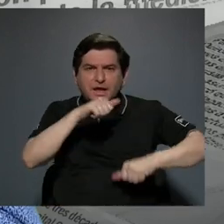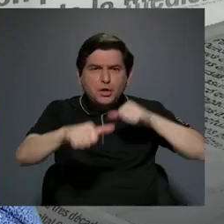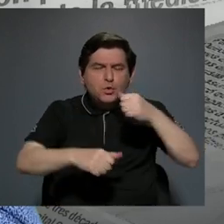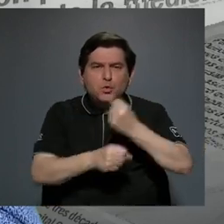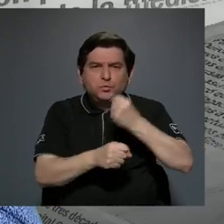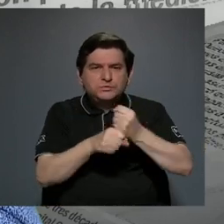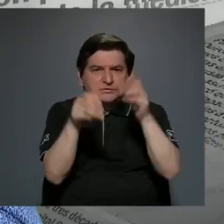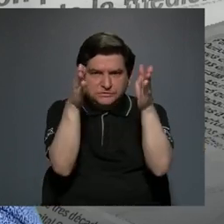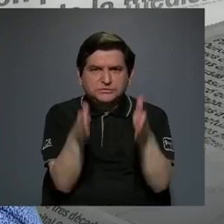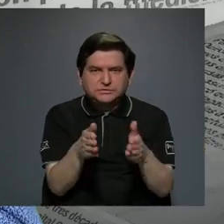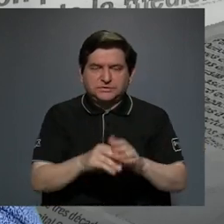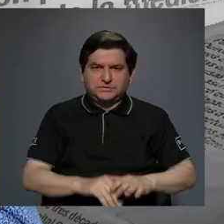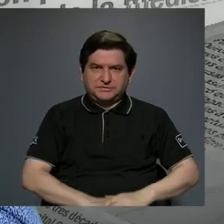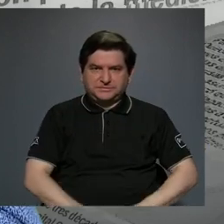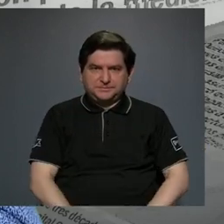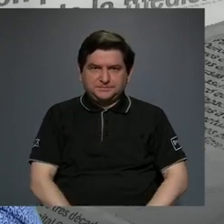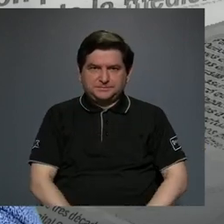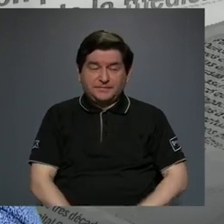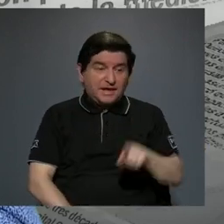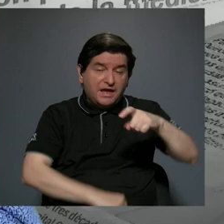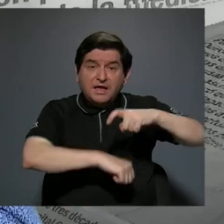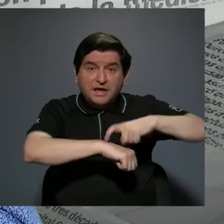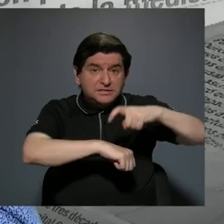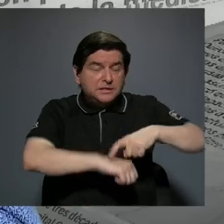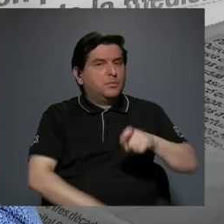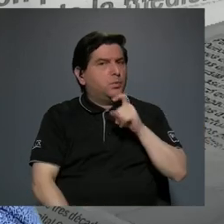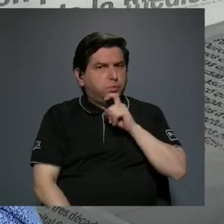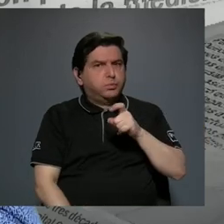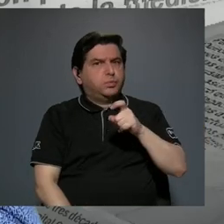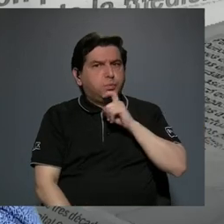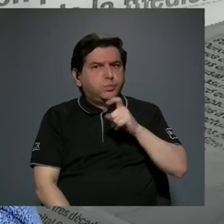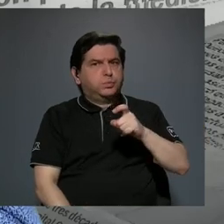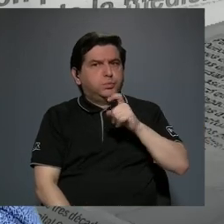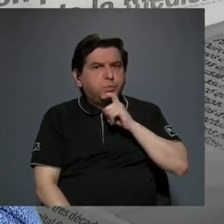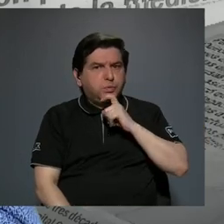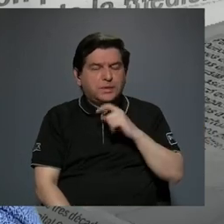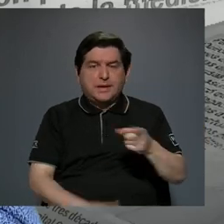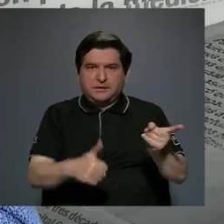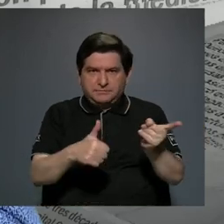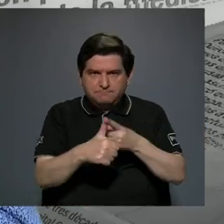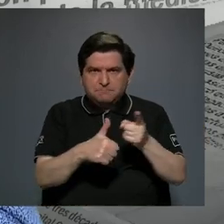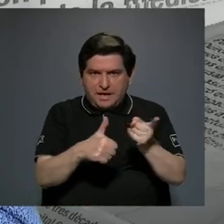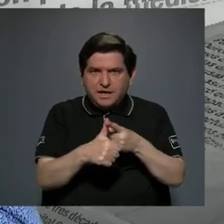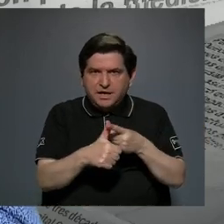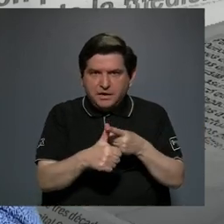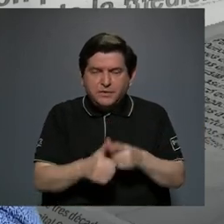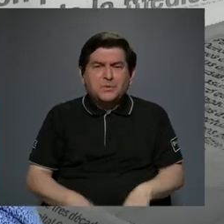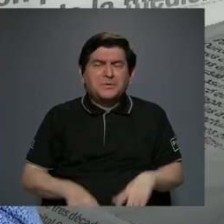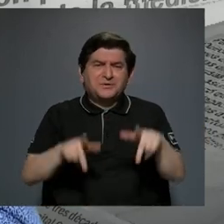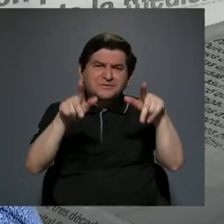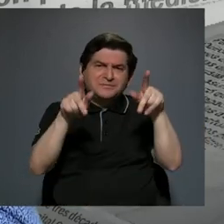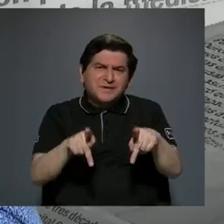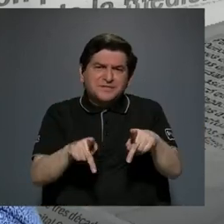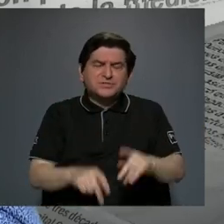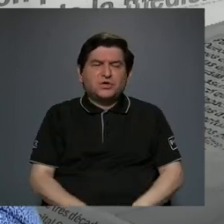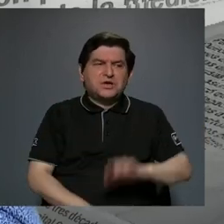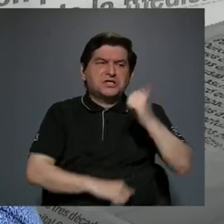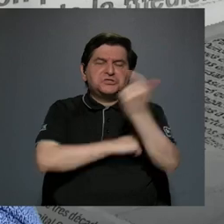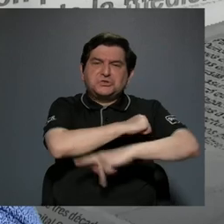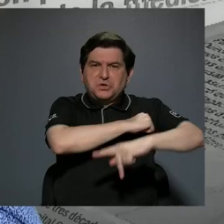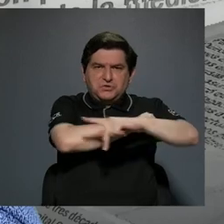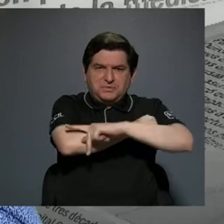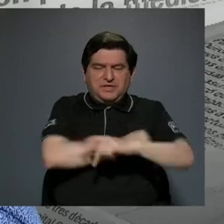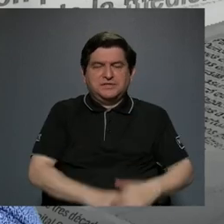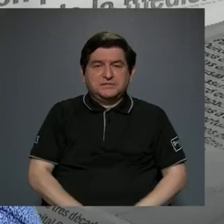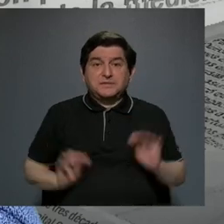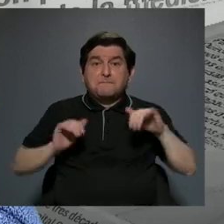los trabajadores en esa época era muy difícil. Primero era de gente extranjera, eran